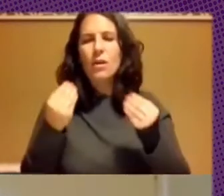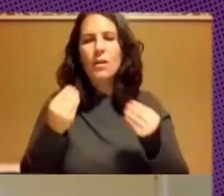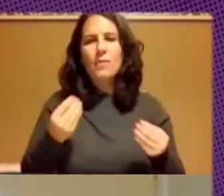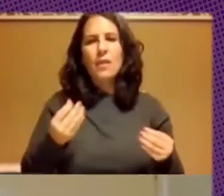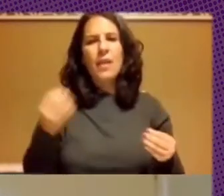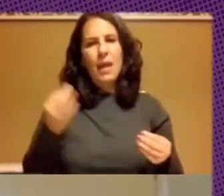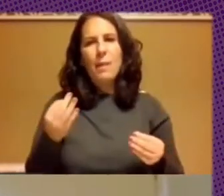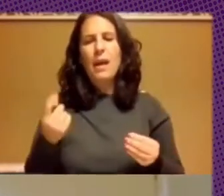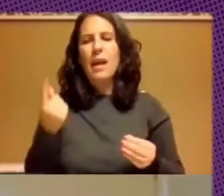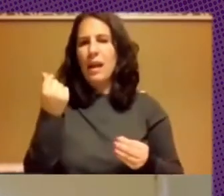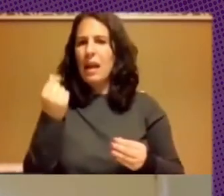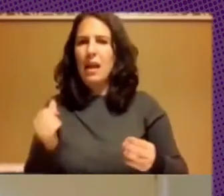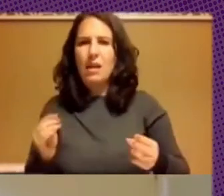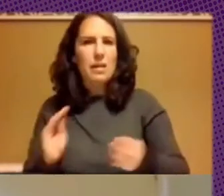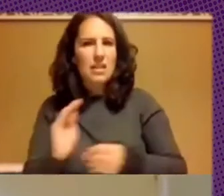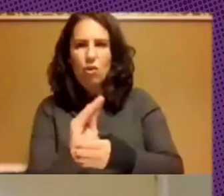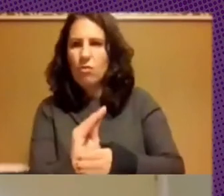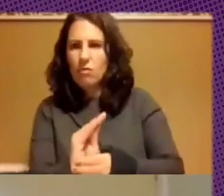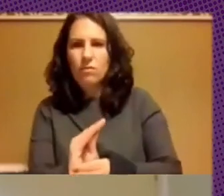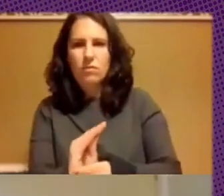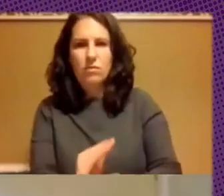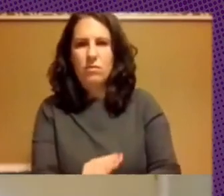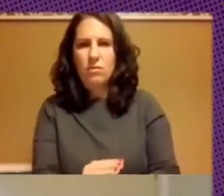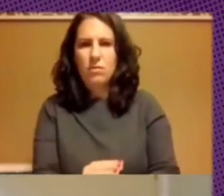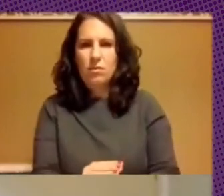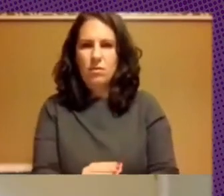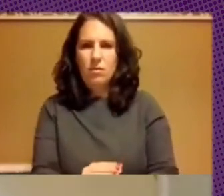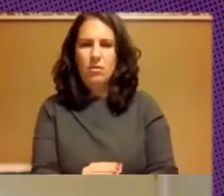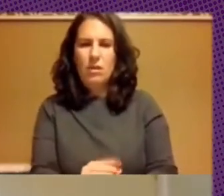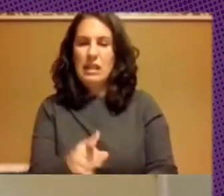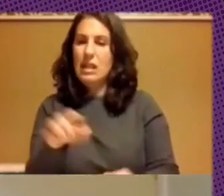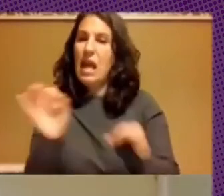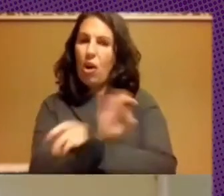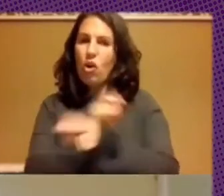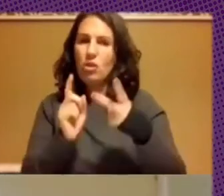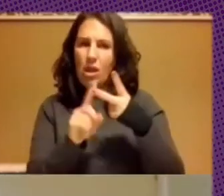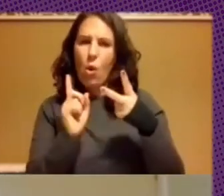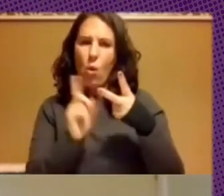inversionar ese otro error también muy